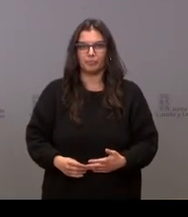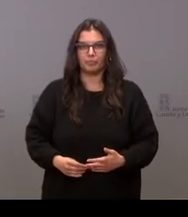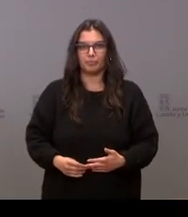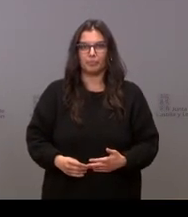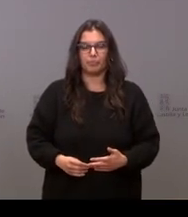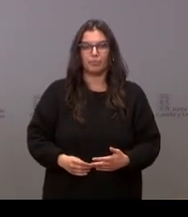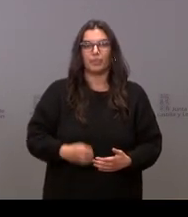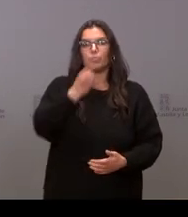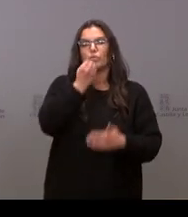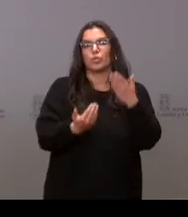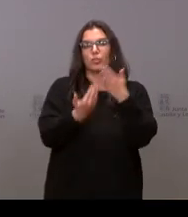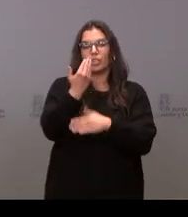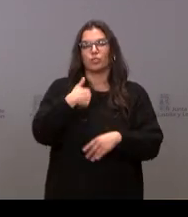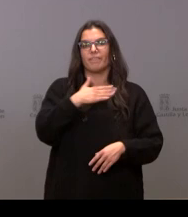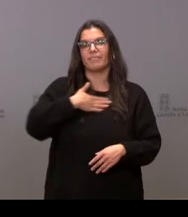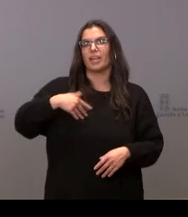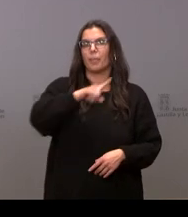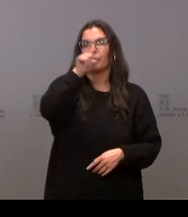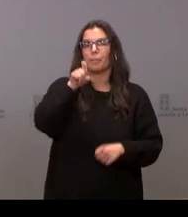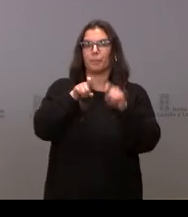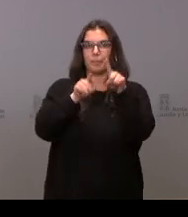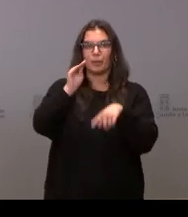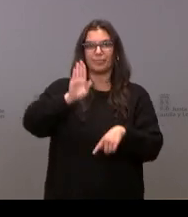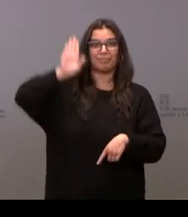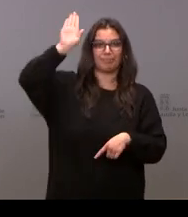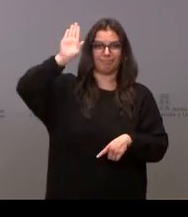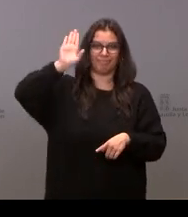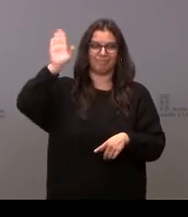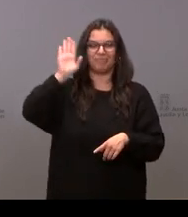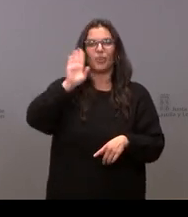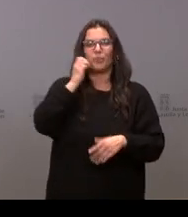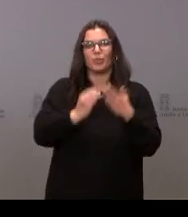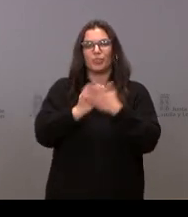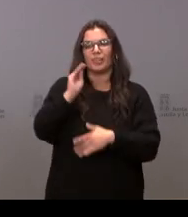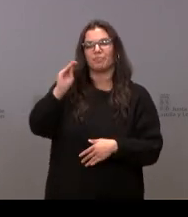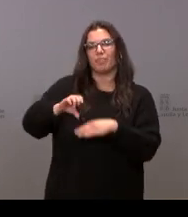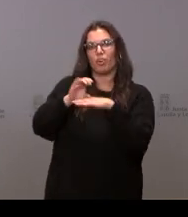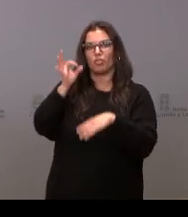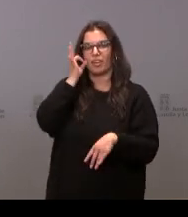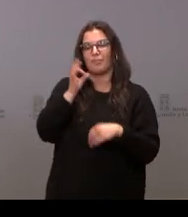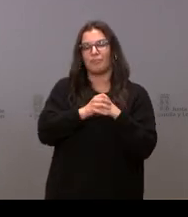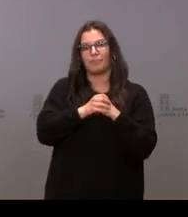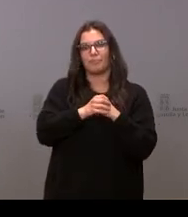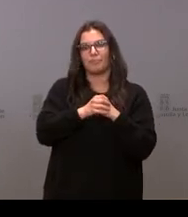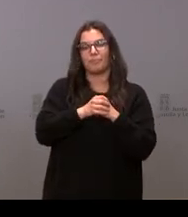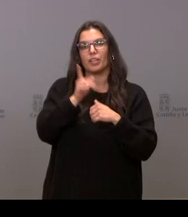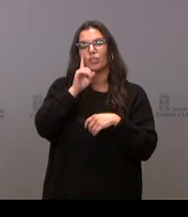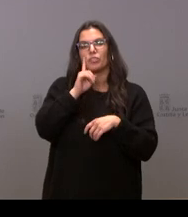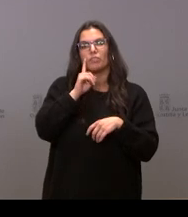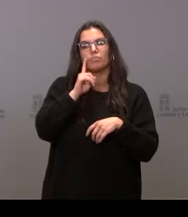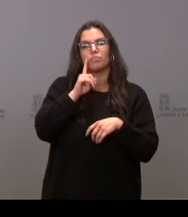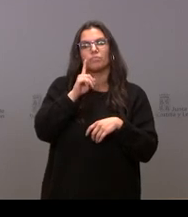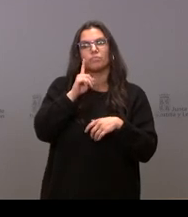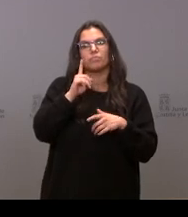Sí, buenos días yo quería preguntar a la aquí hola, buenos días a la consejera no sé si da por cerrada la